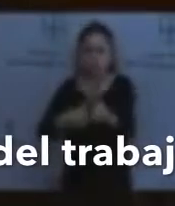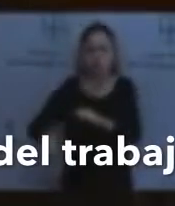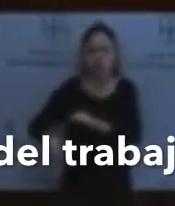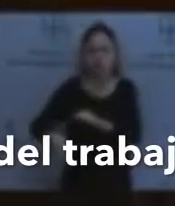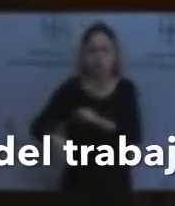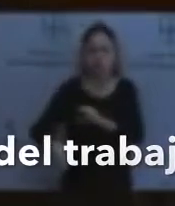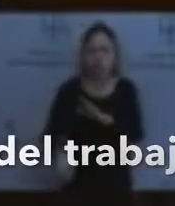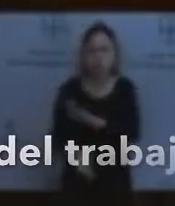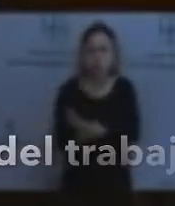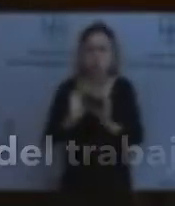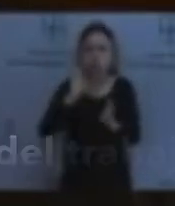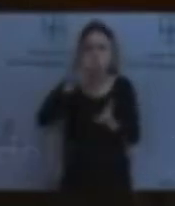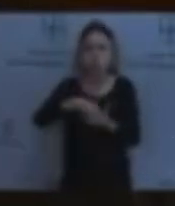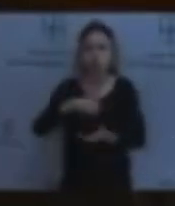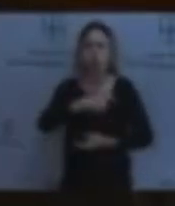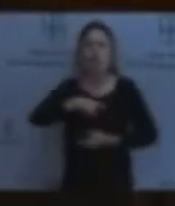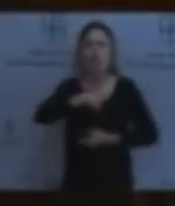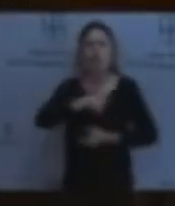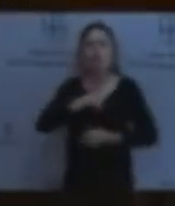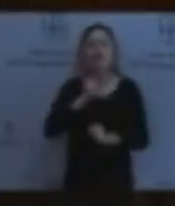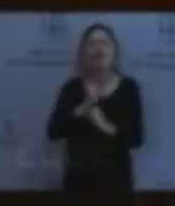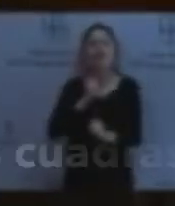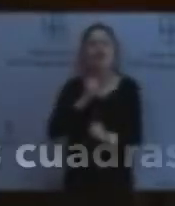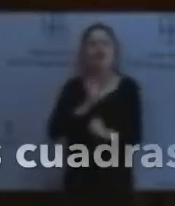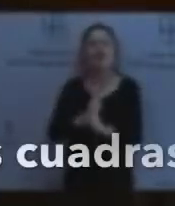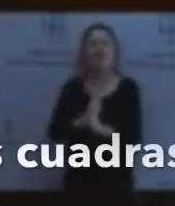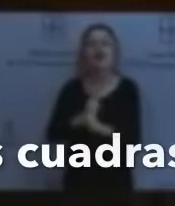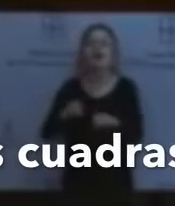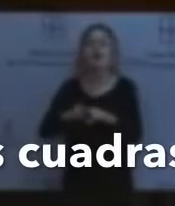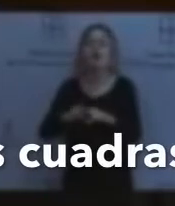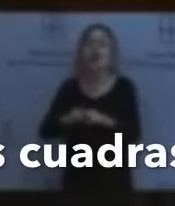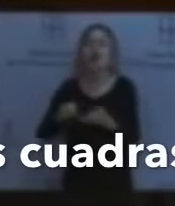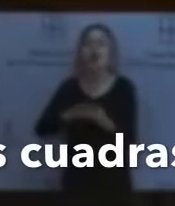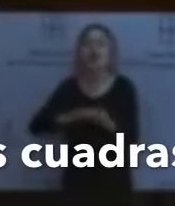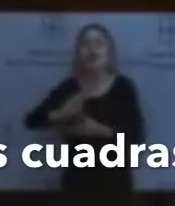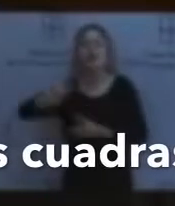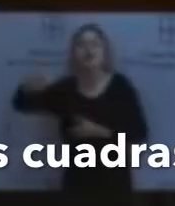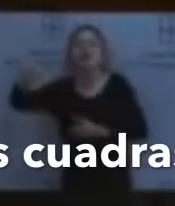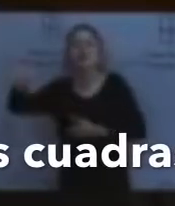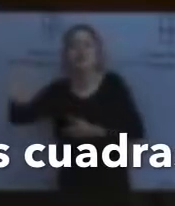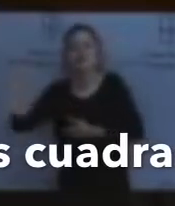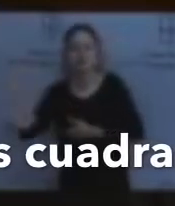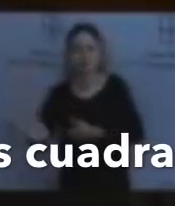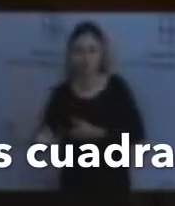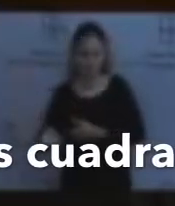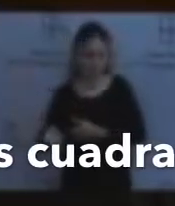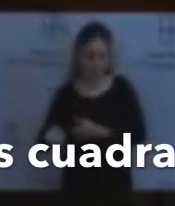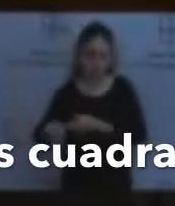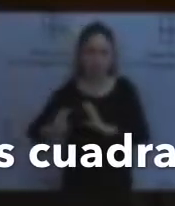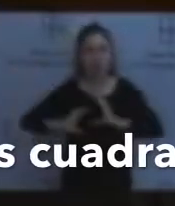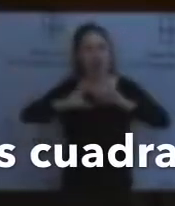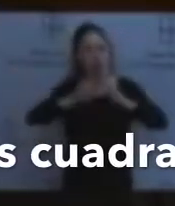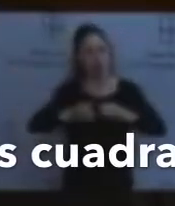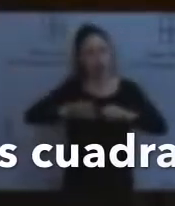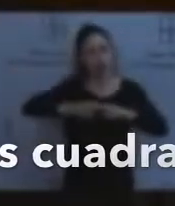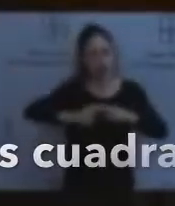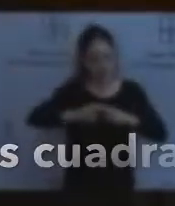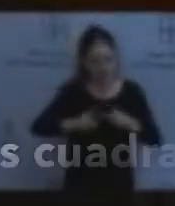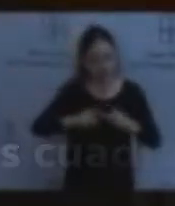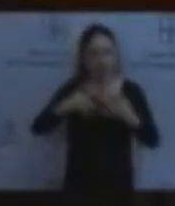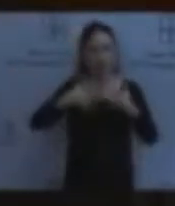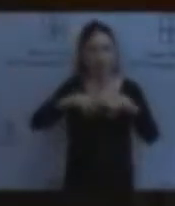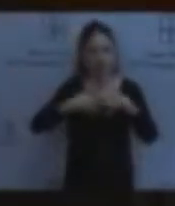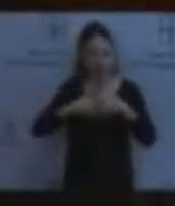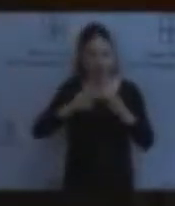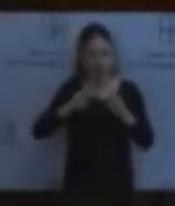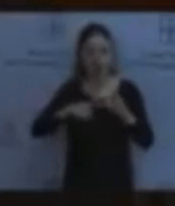su propia clase y ámbito de actuaciones, sino que se reunían en los talleres, en las fábricas, en las cuadras o en las casas de